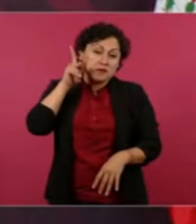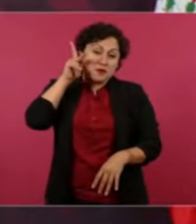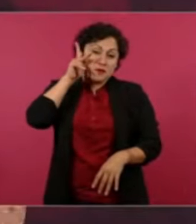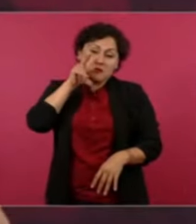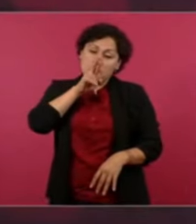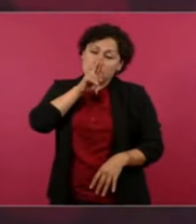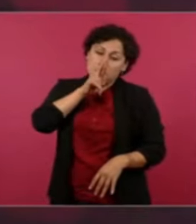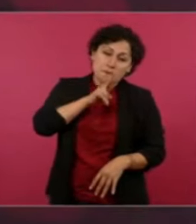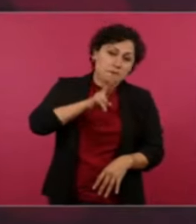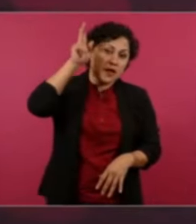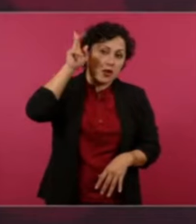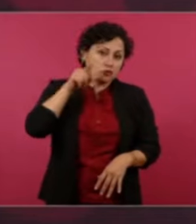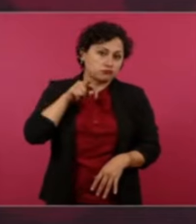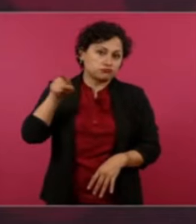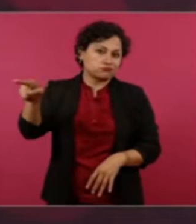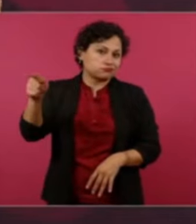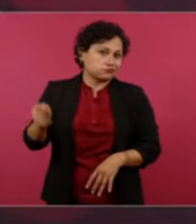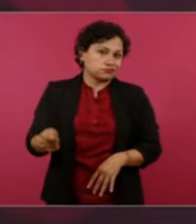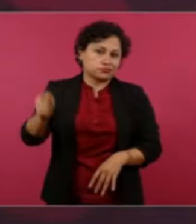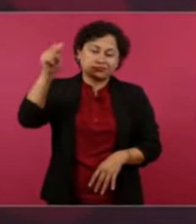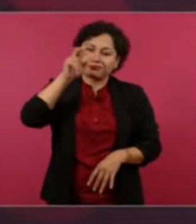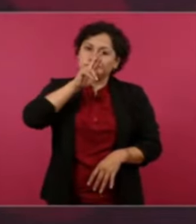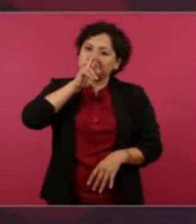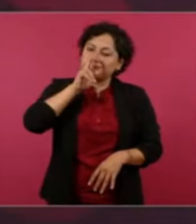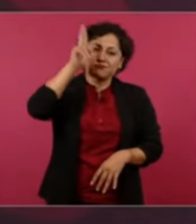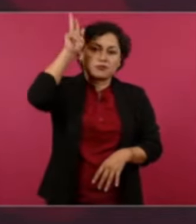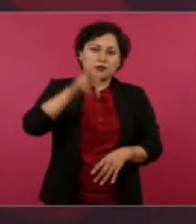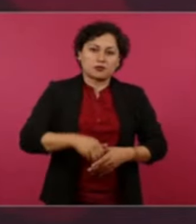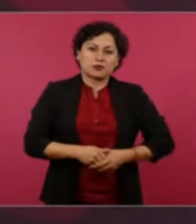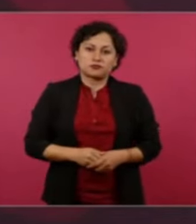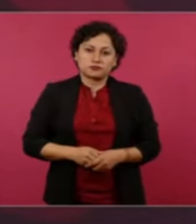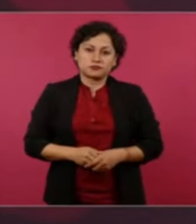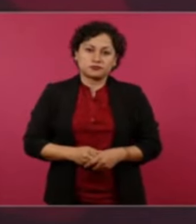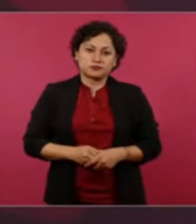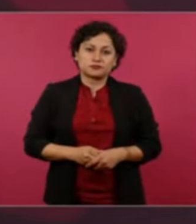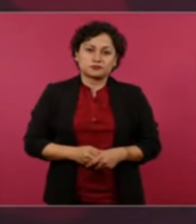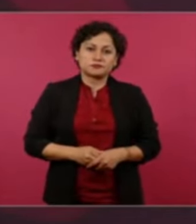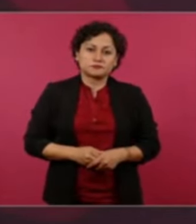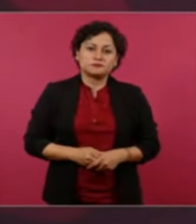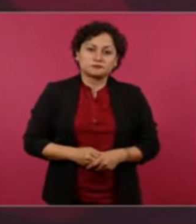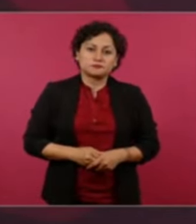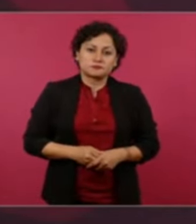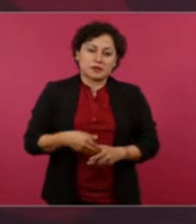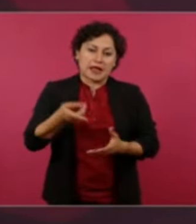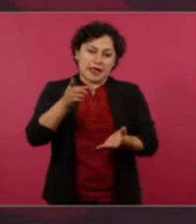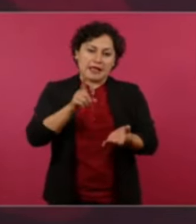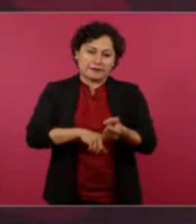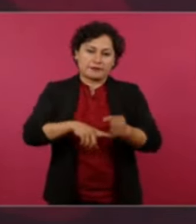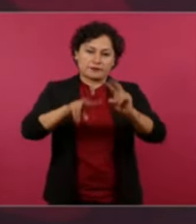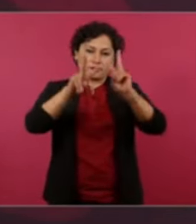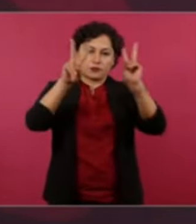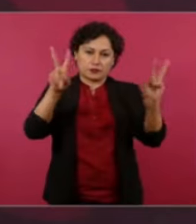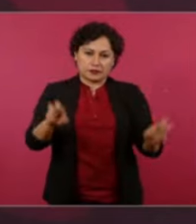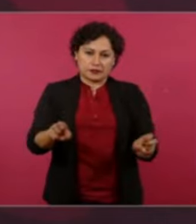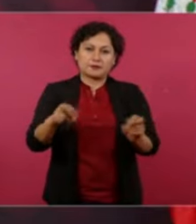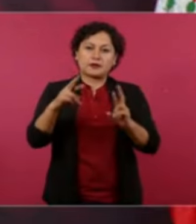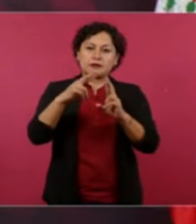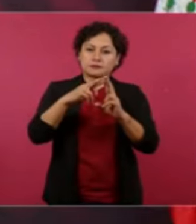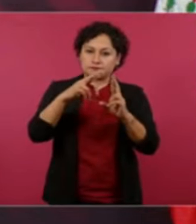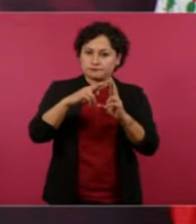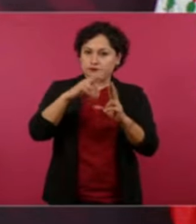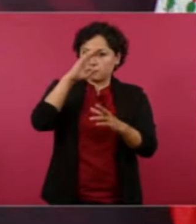que ha habido en la Iglesia Católica. Y sin duda,